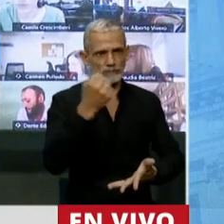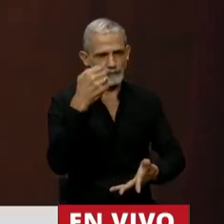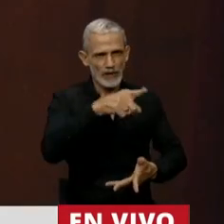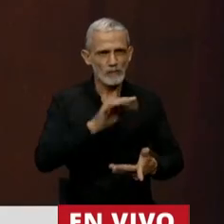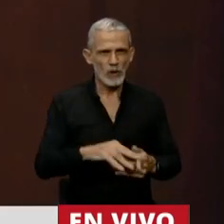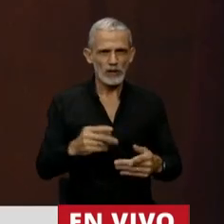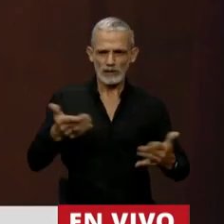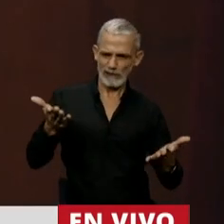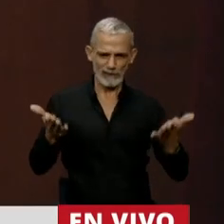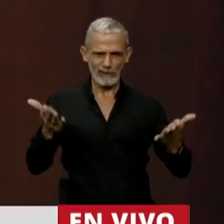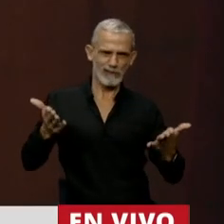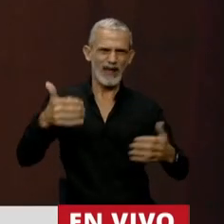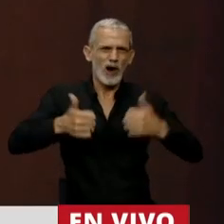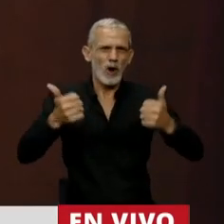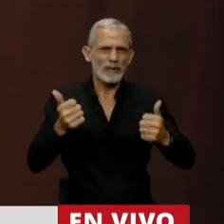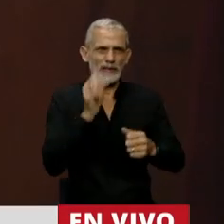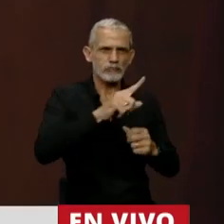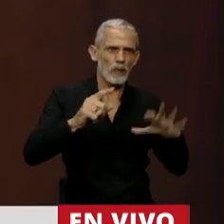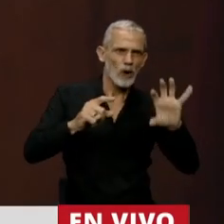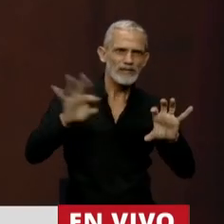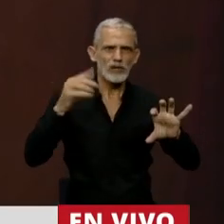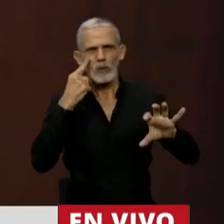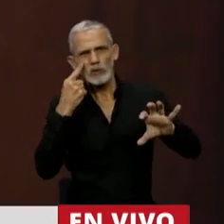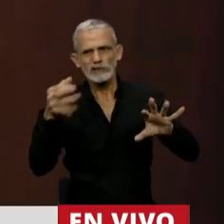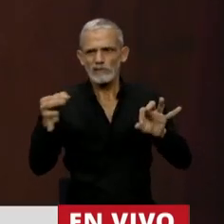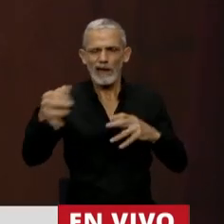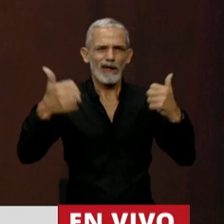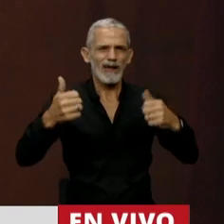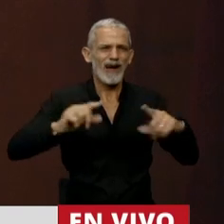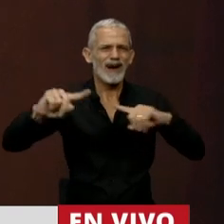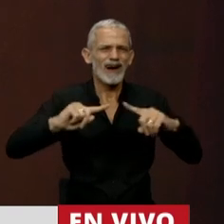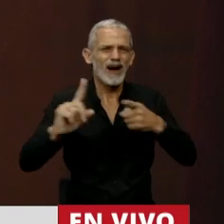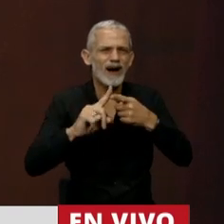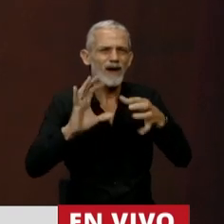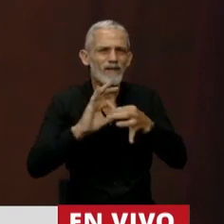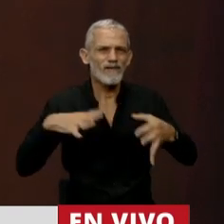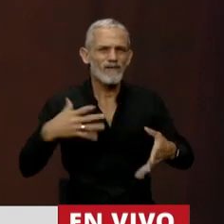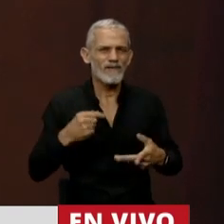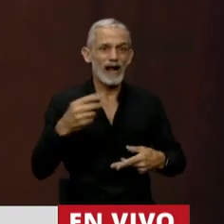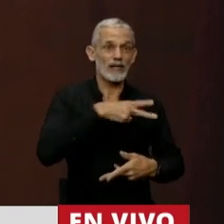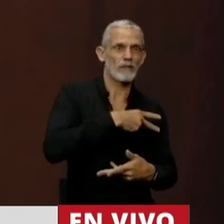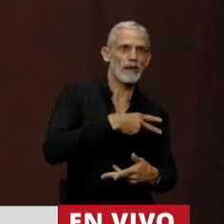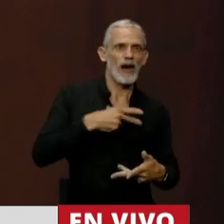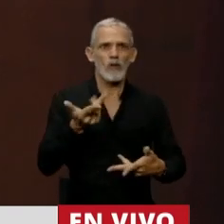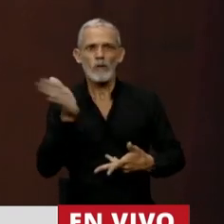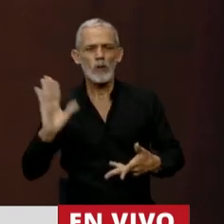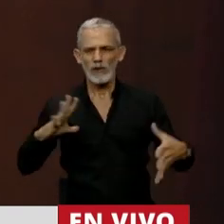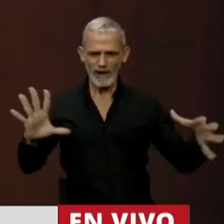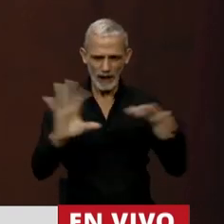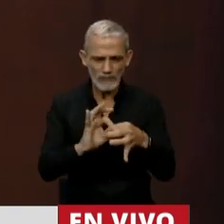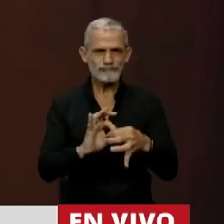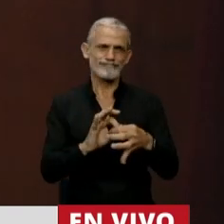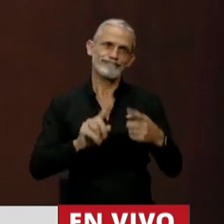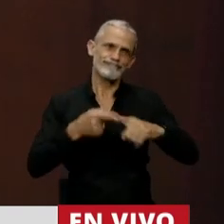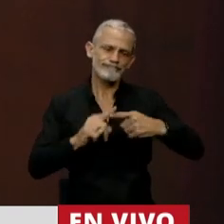superposición de facultades lo que hace es que no haya coordinación entre los sectores público y privado, hace también que no haya